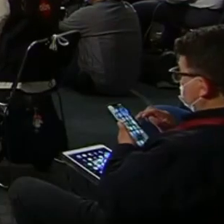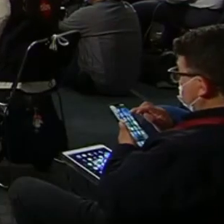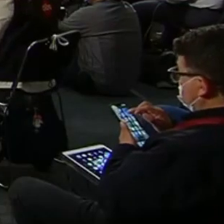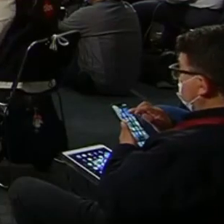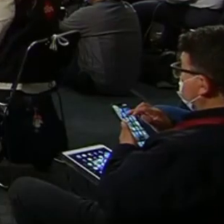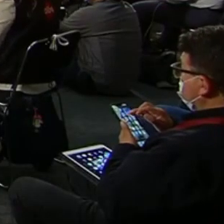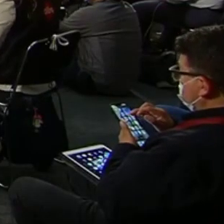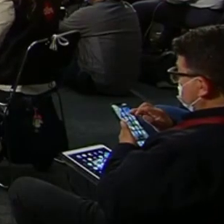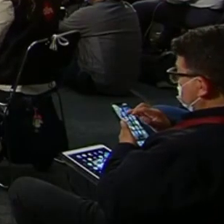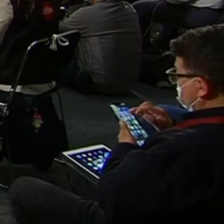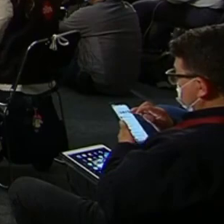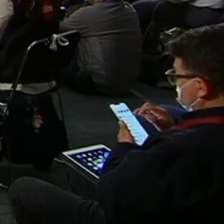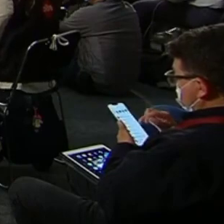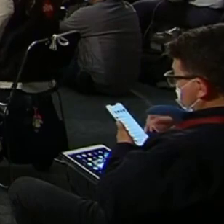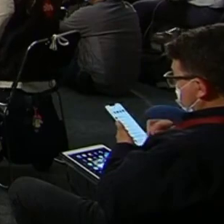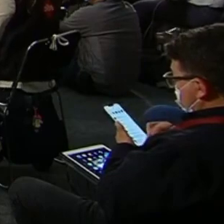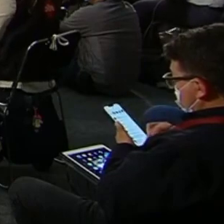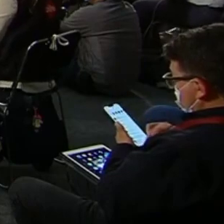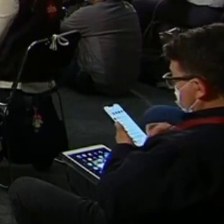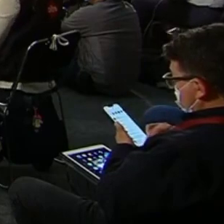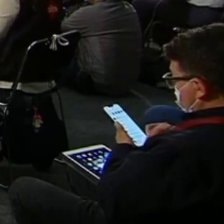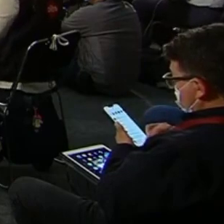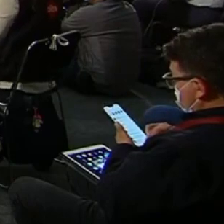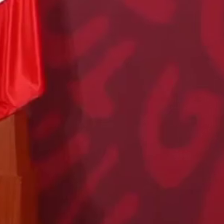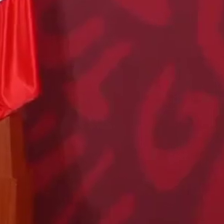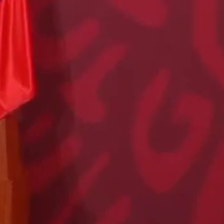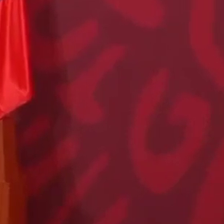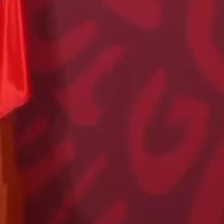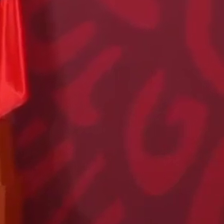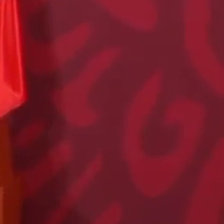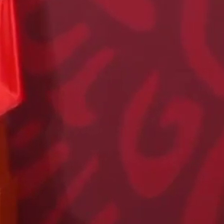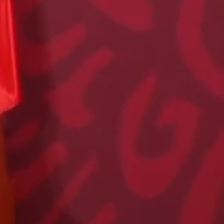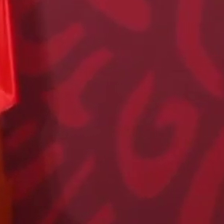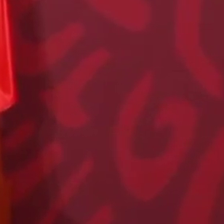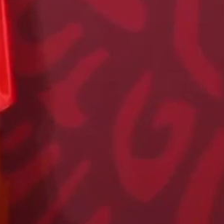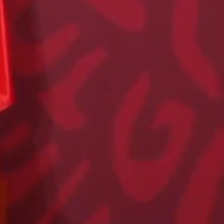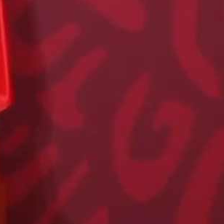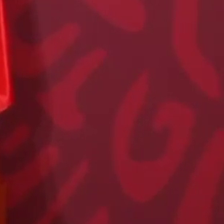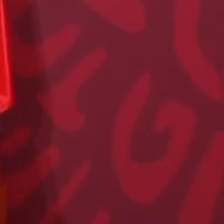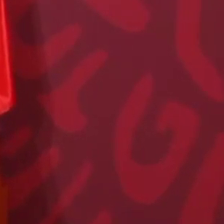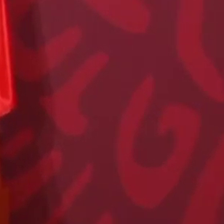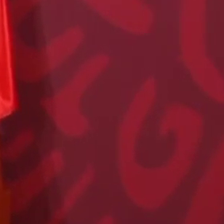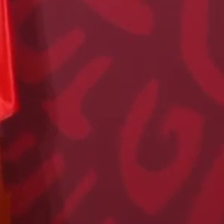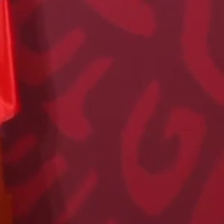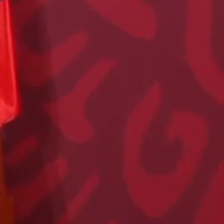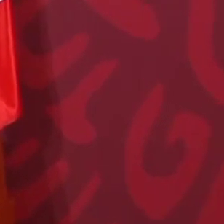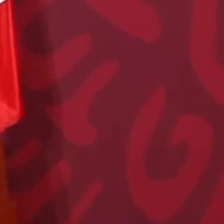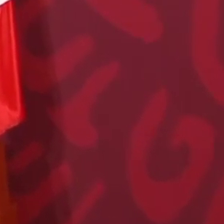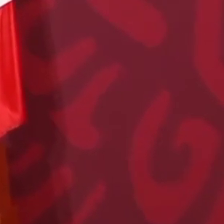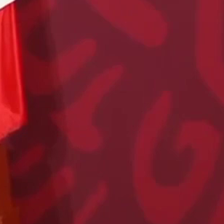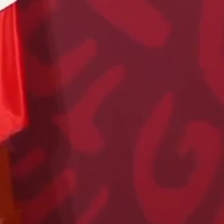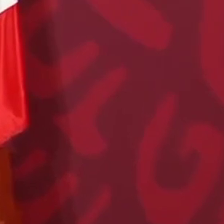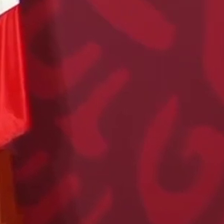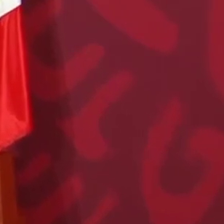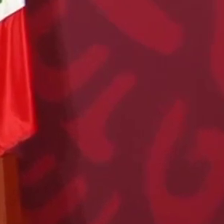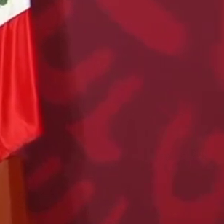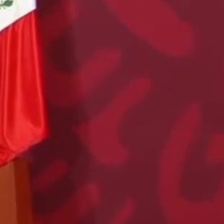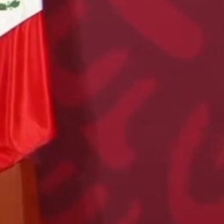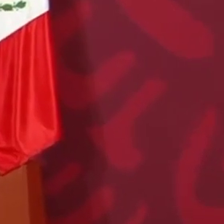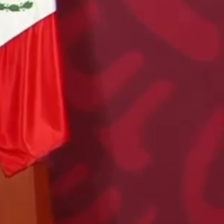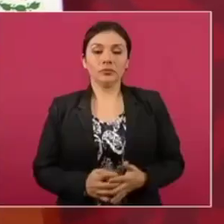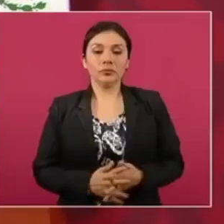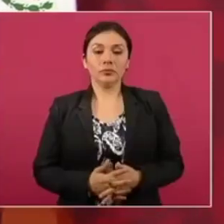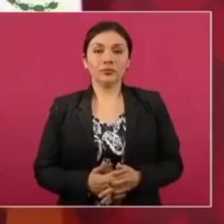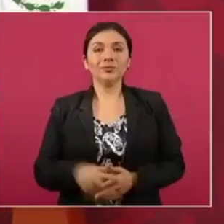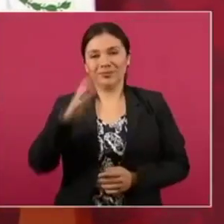justicia agraria. En el manifiesto convocando al pueblo a tomar las